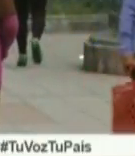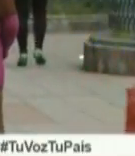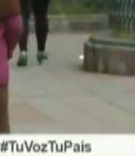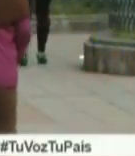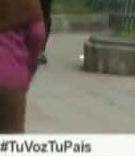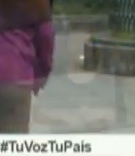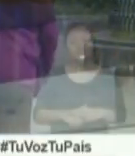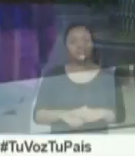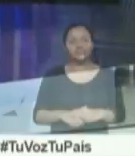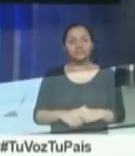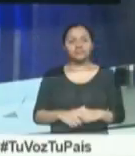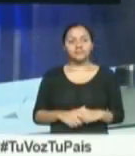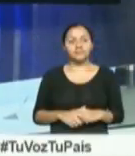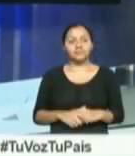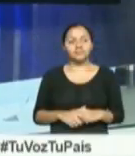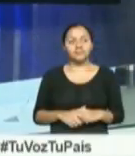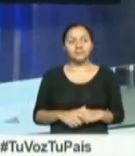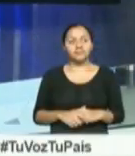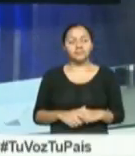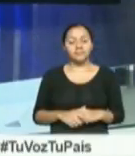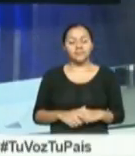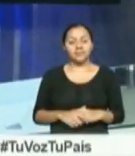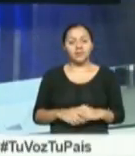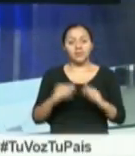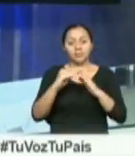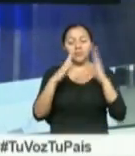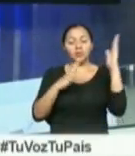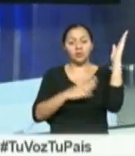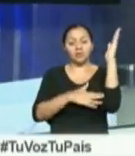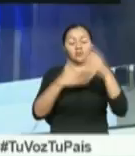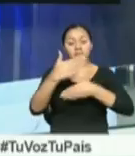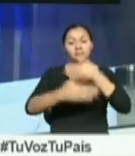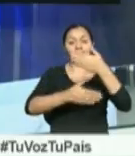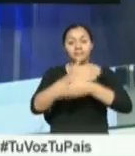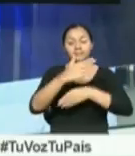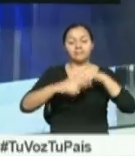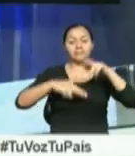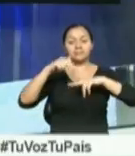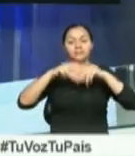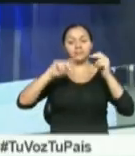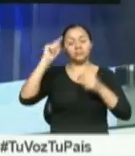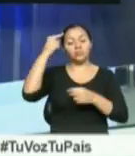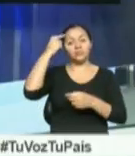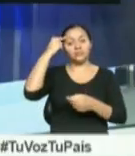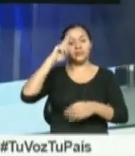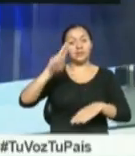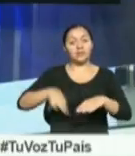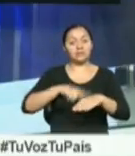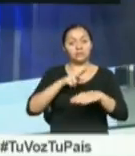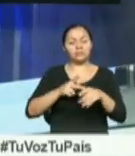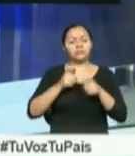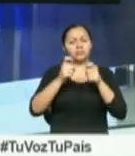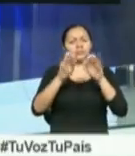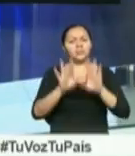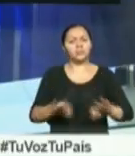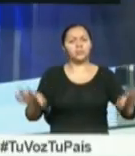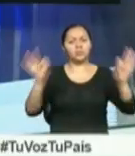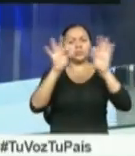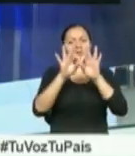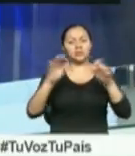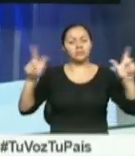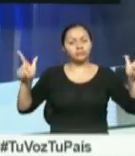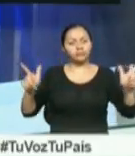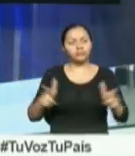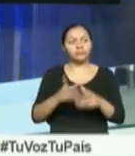Noticiero Ciudadano Los proyectos multipropósitos construidos por el gobierno nacional han sido vitales para mitigar las